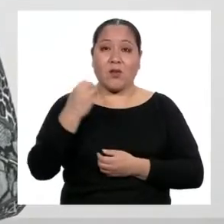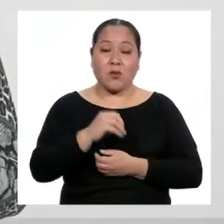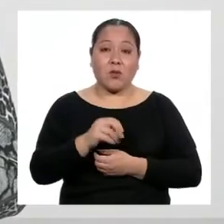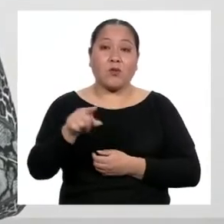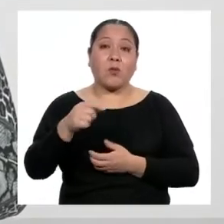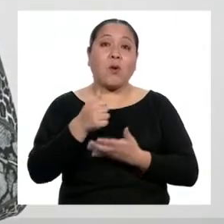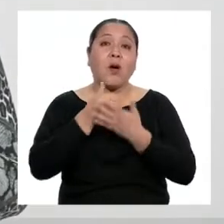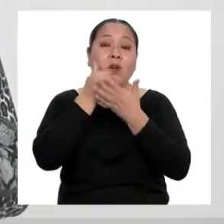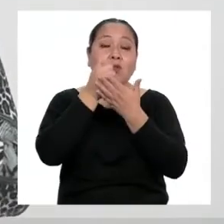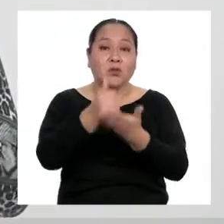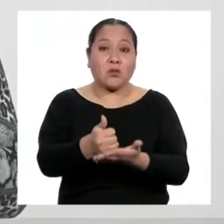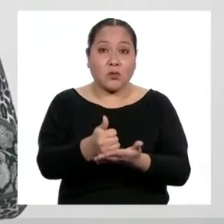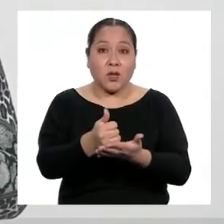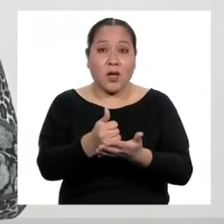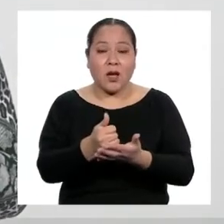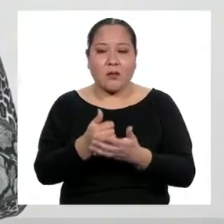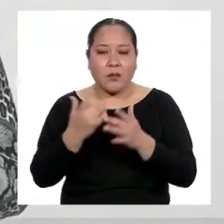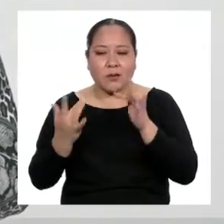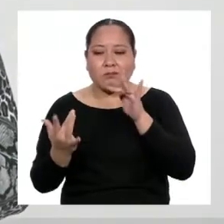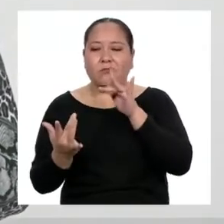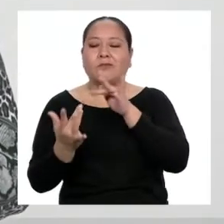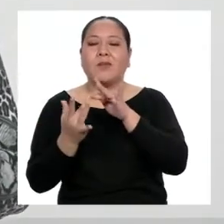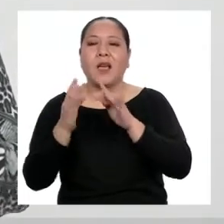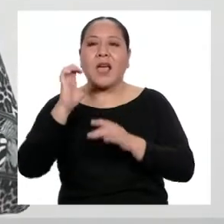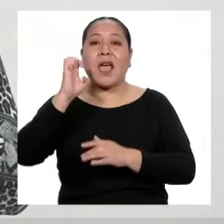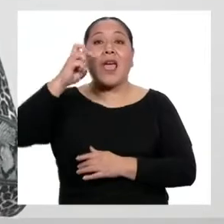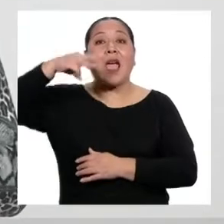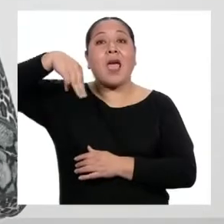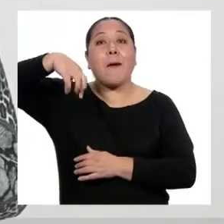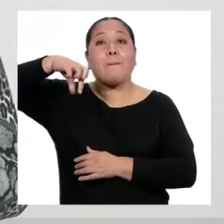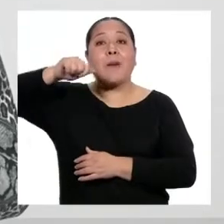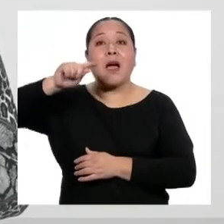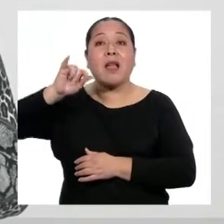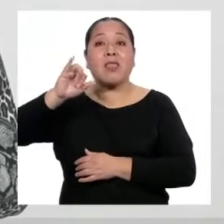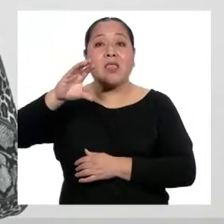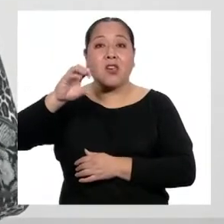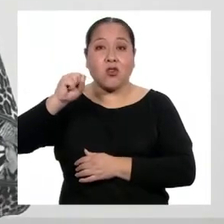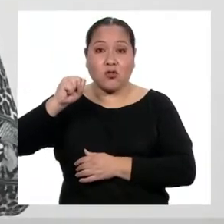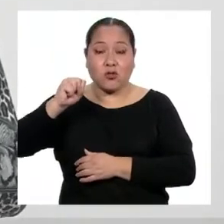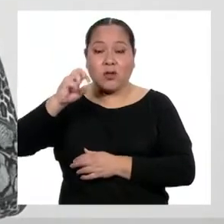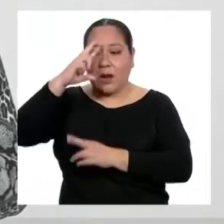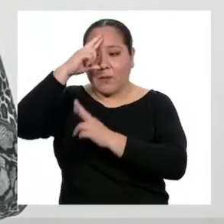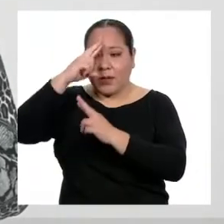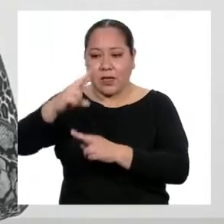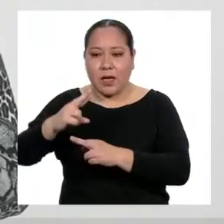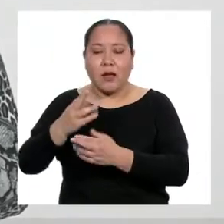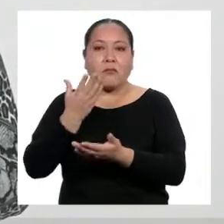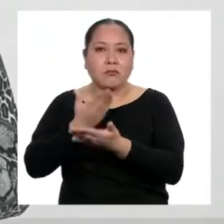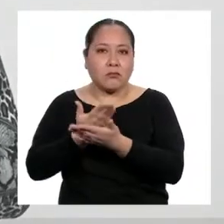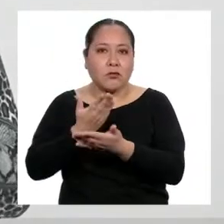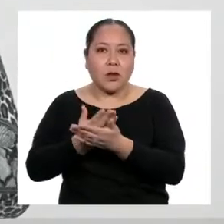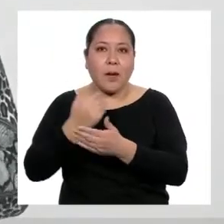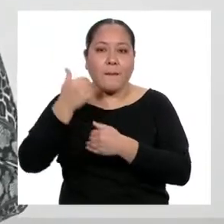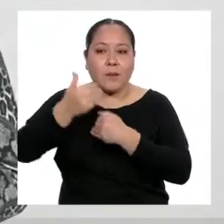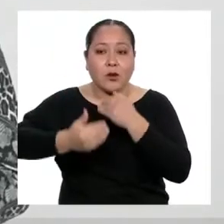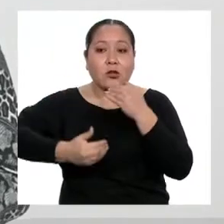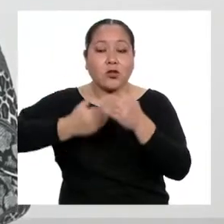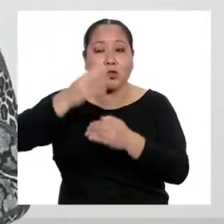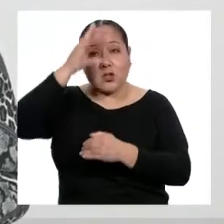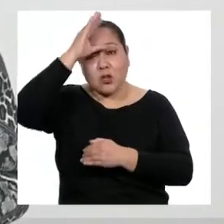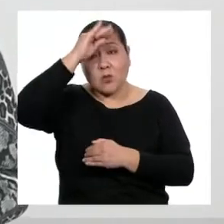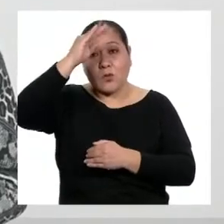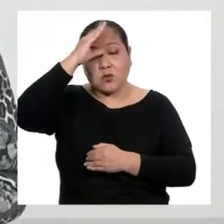puede servir para ser empáticos y respetar y validar el proceso que están teniendo los chicos y chicas